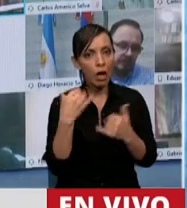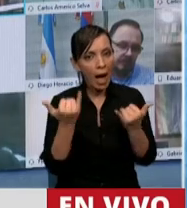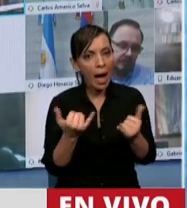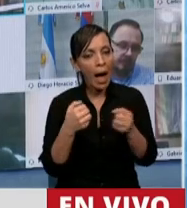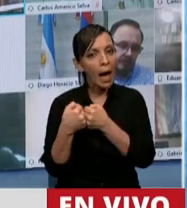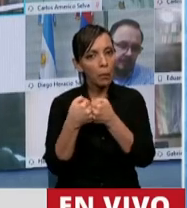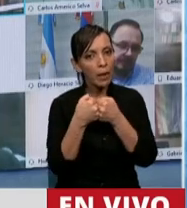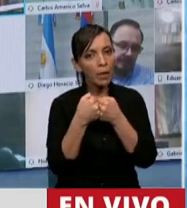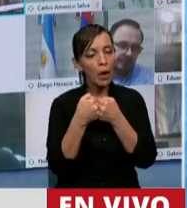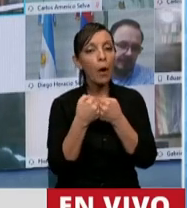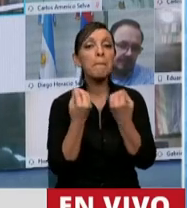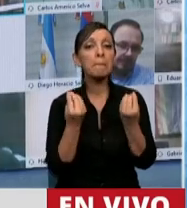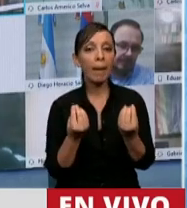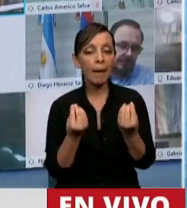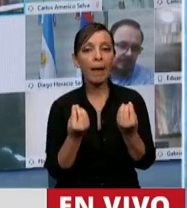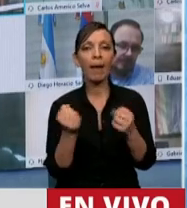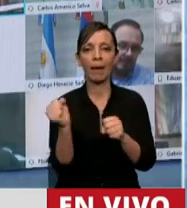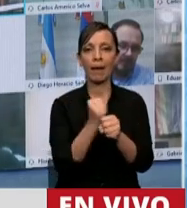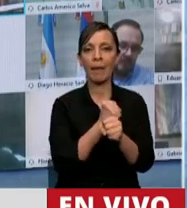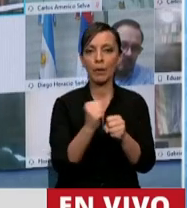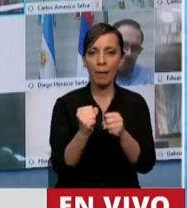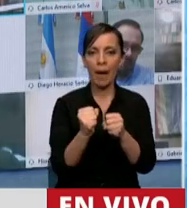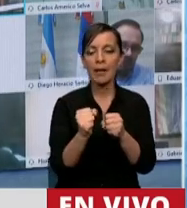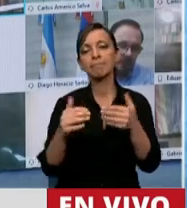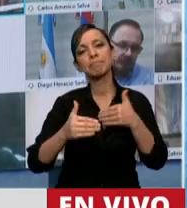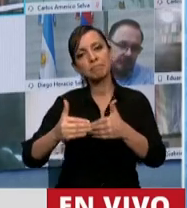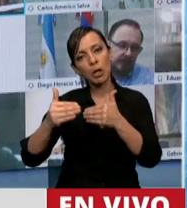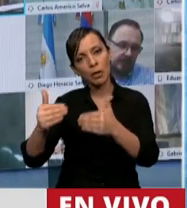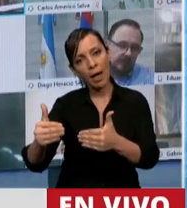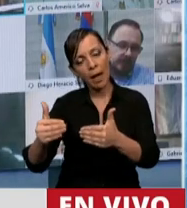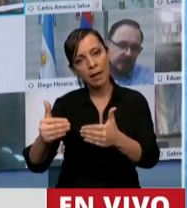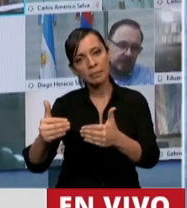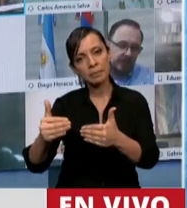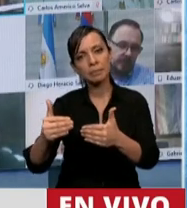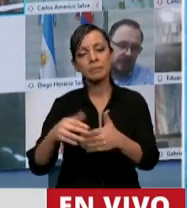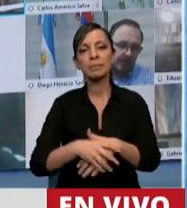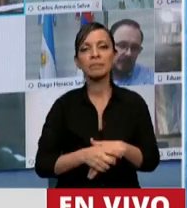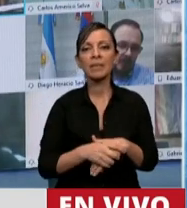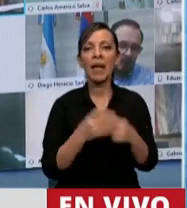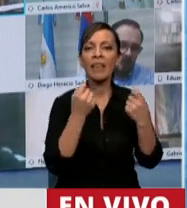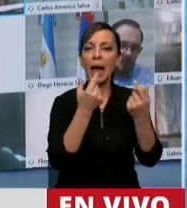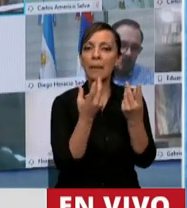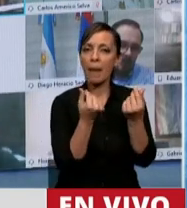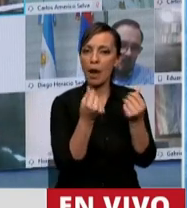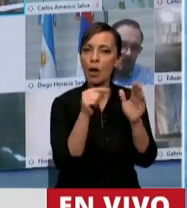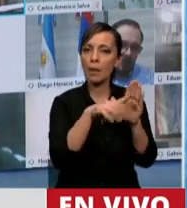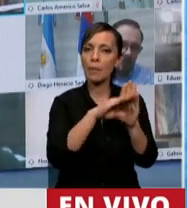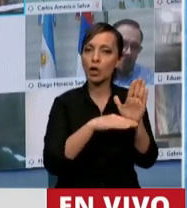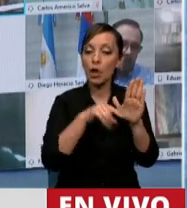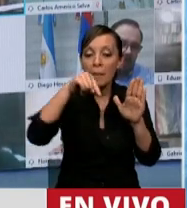en aprobar, prorrogar, validar el protocolo para esta sesión,